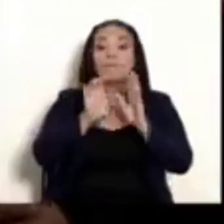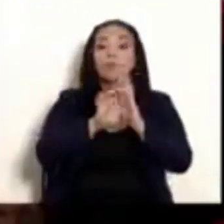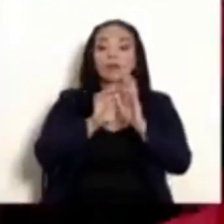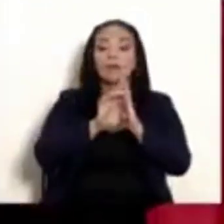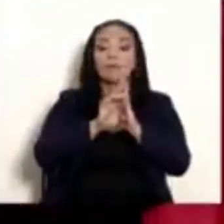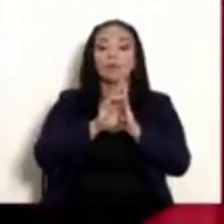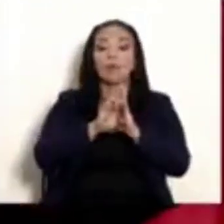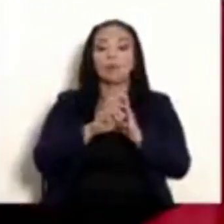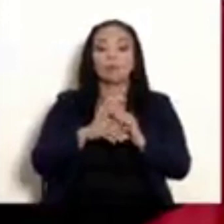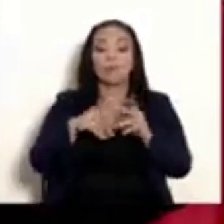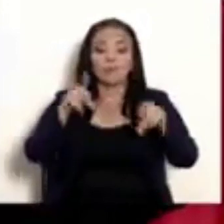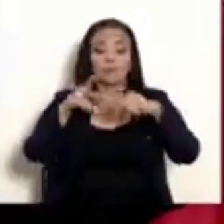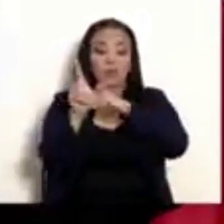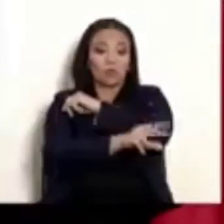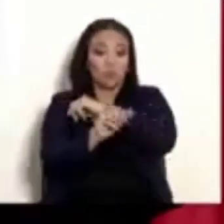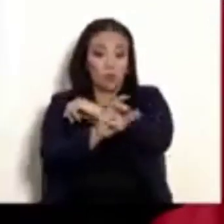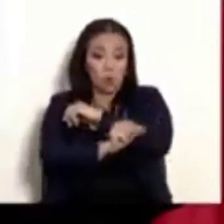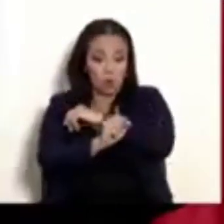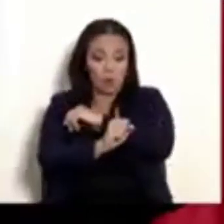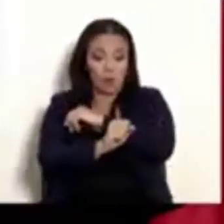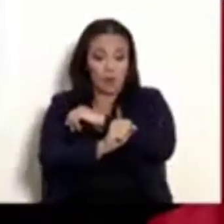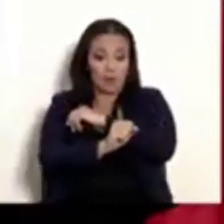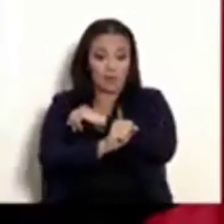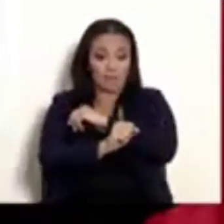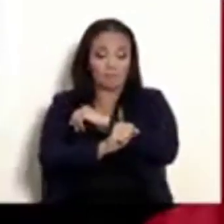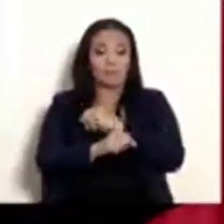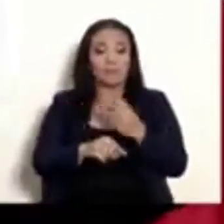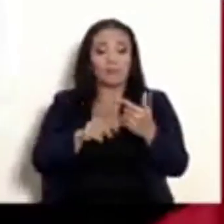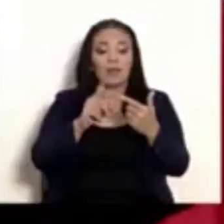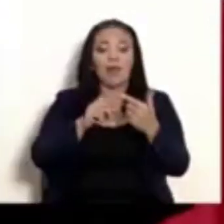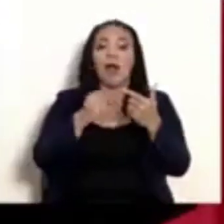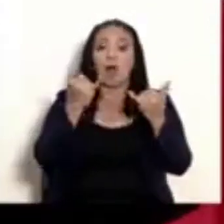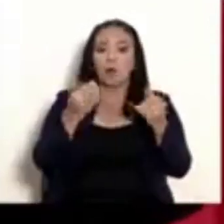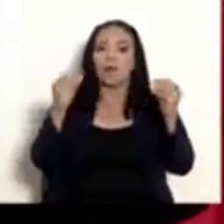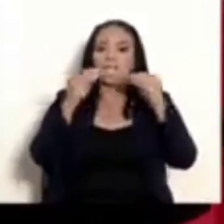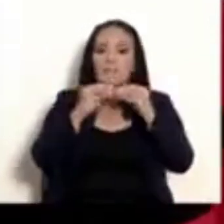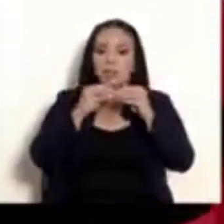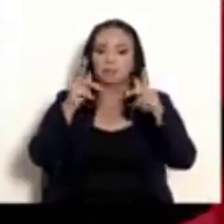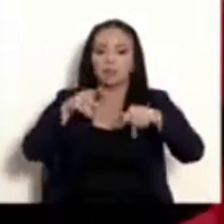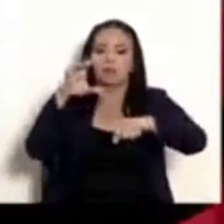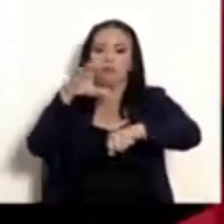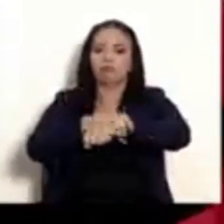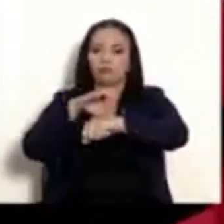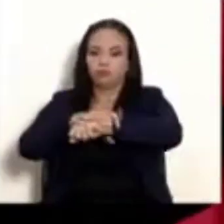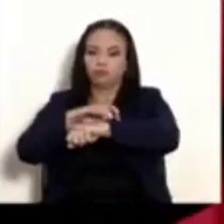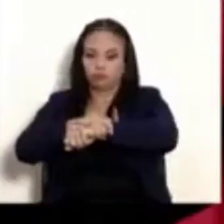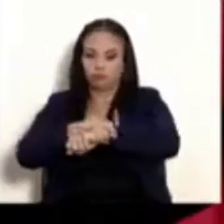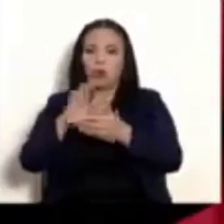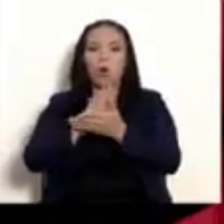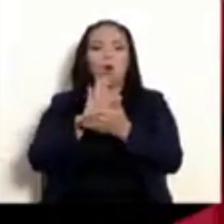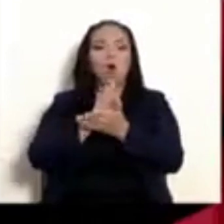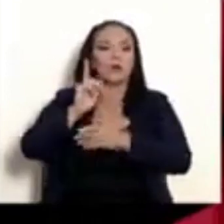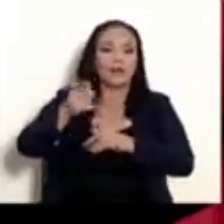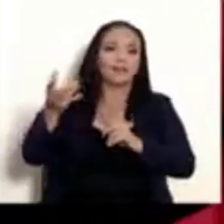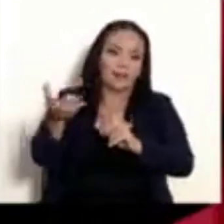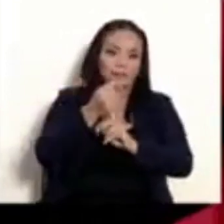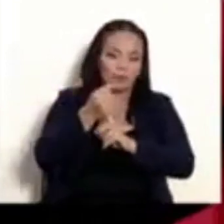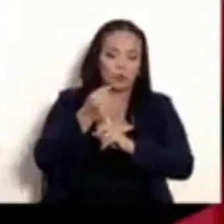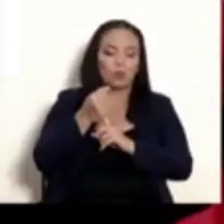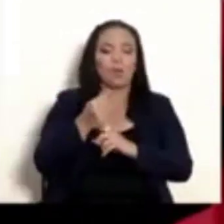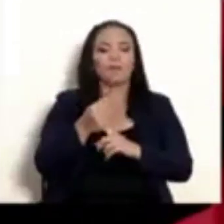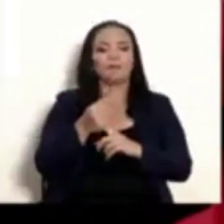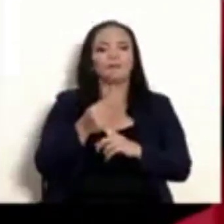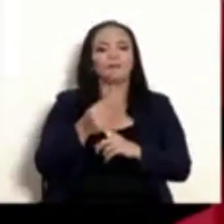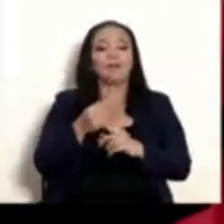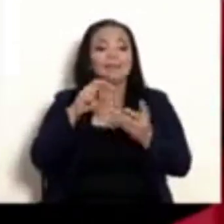contra la propiedad, al aumento de las aprehensiones por órdenes de captura, es decir, personas